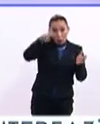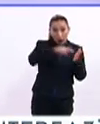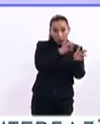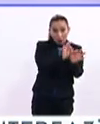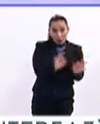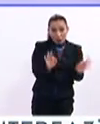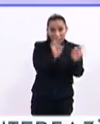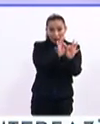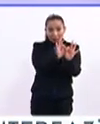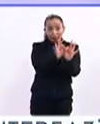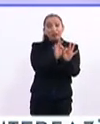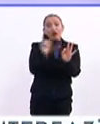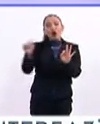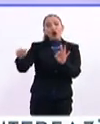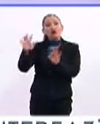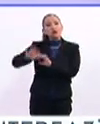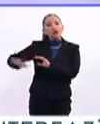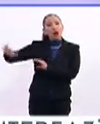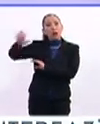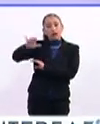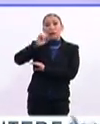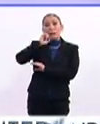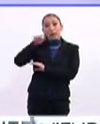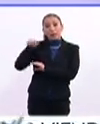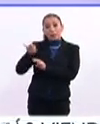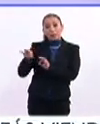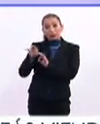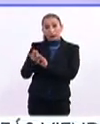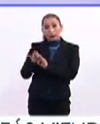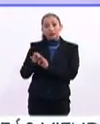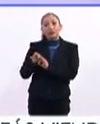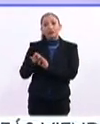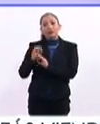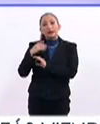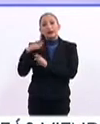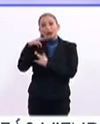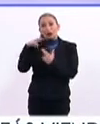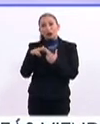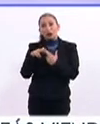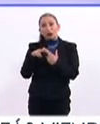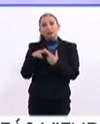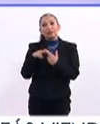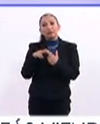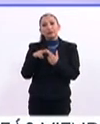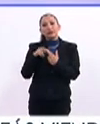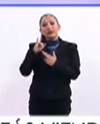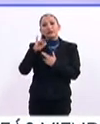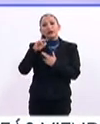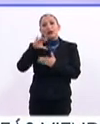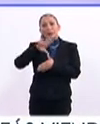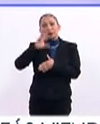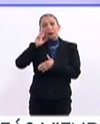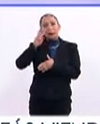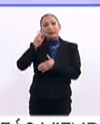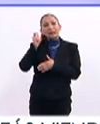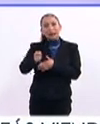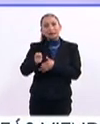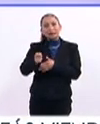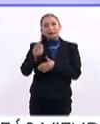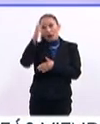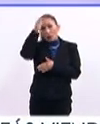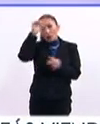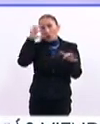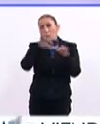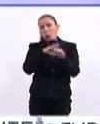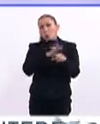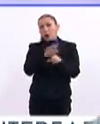importantísimo con un área que también es muy importante a nivel regional, a nivel Iberoamérica. Vamos a ver de qué se trató